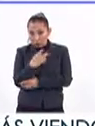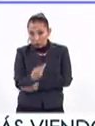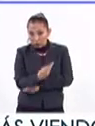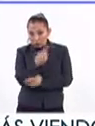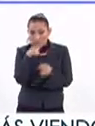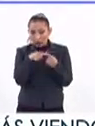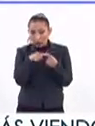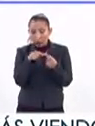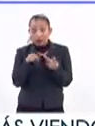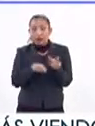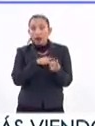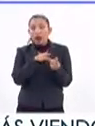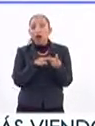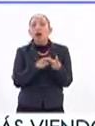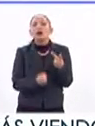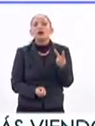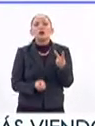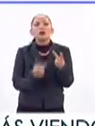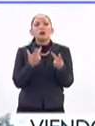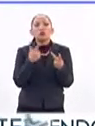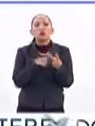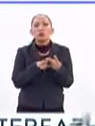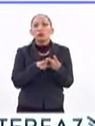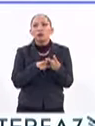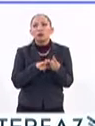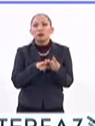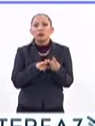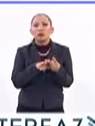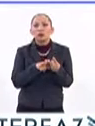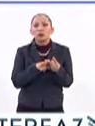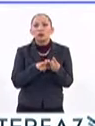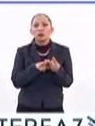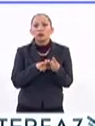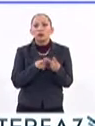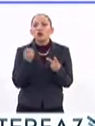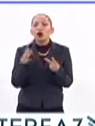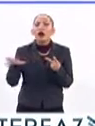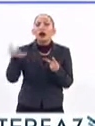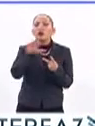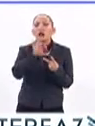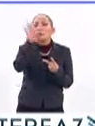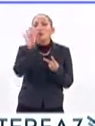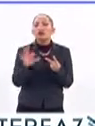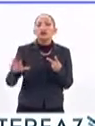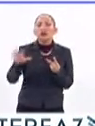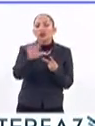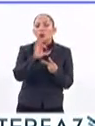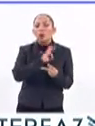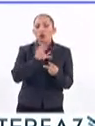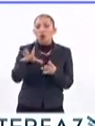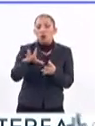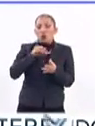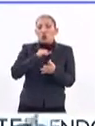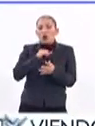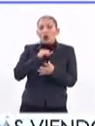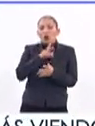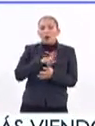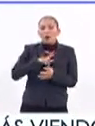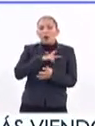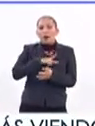una primera pregunta. Y dos, ¿cuántas, qué porcentaje hay de que alguien adquiera el virus del papeloma humano